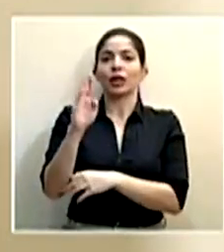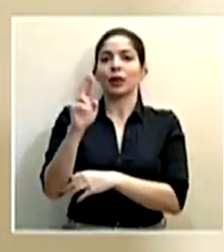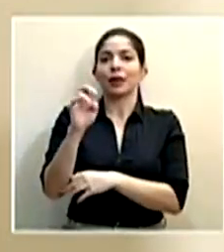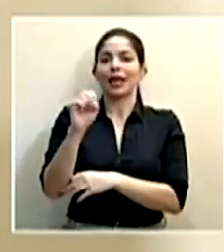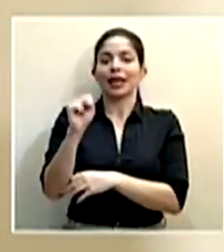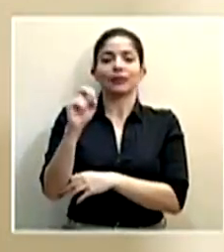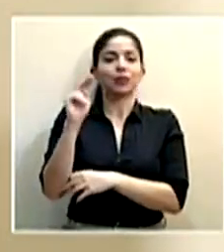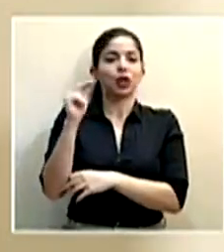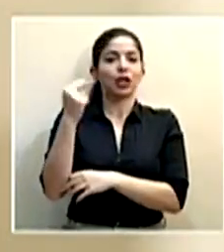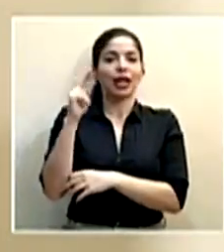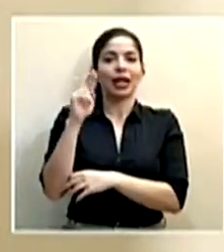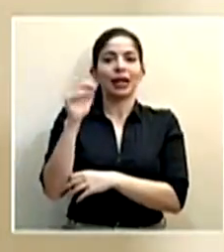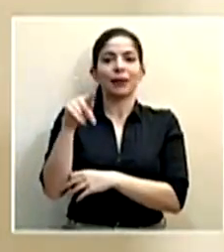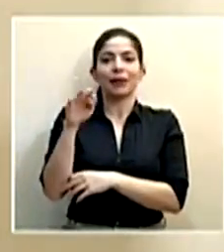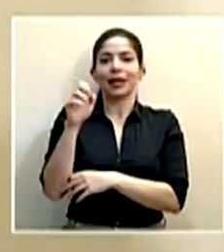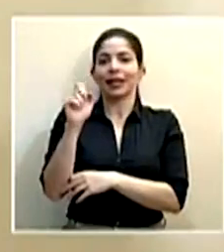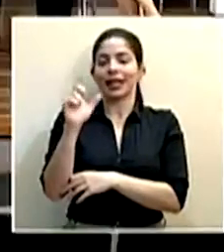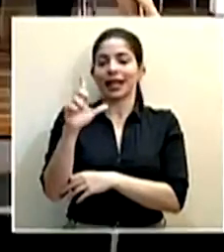Noticias Repretel.